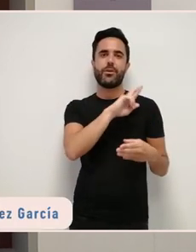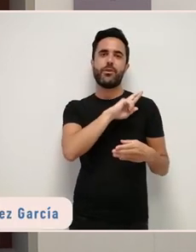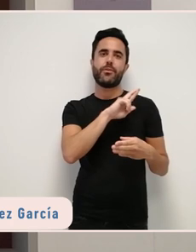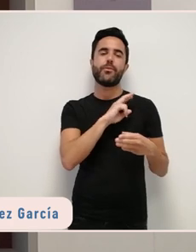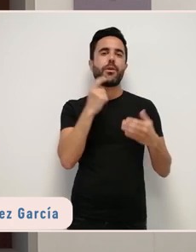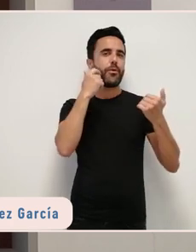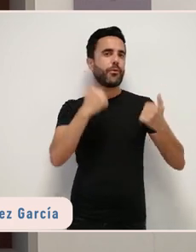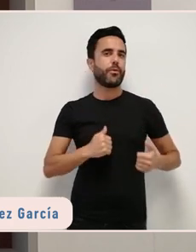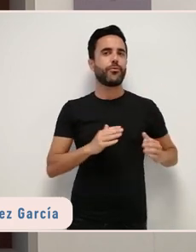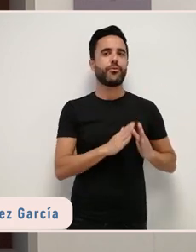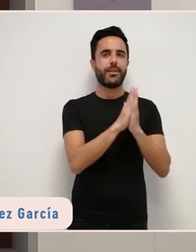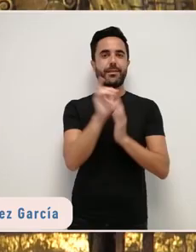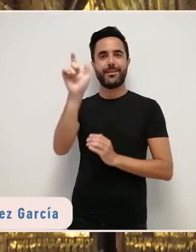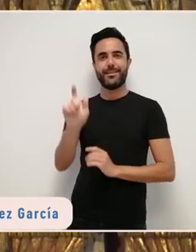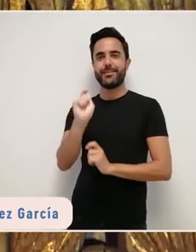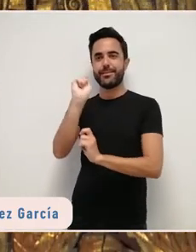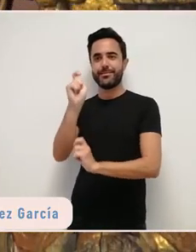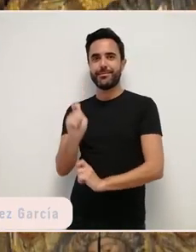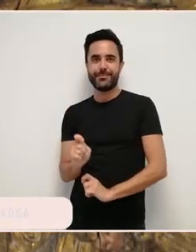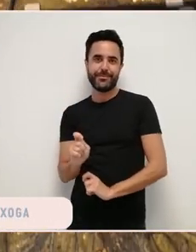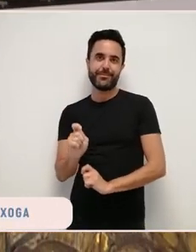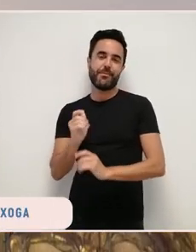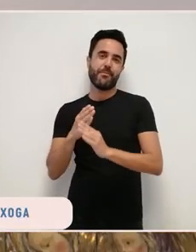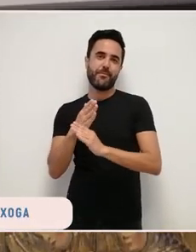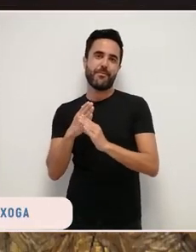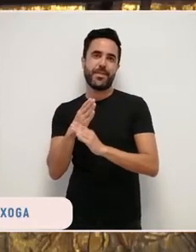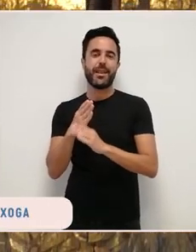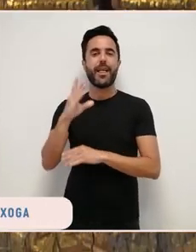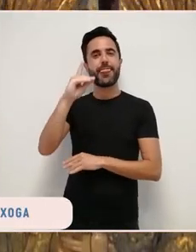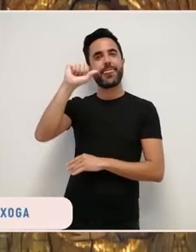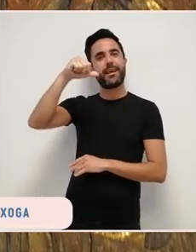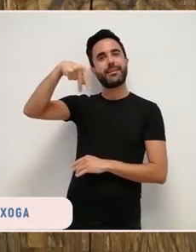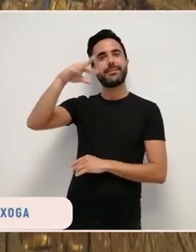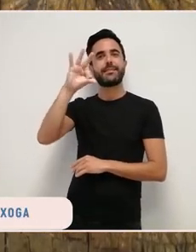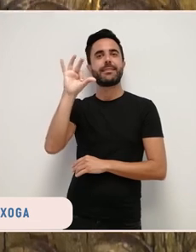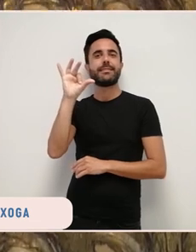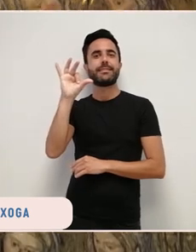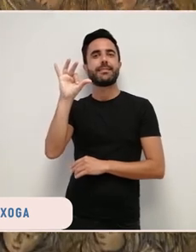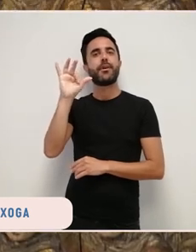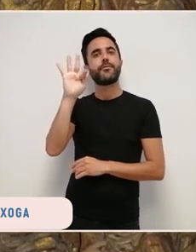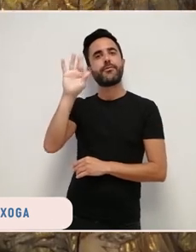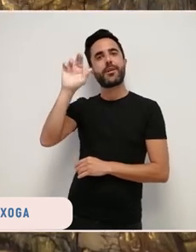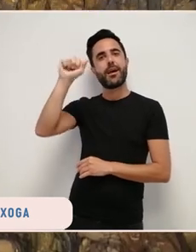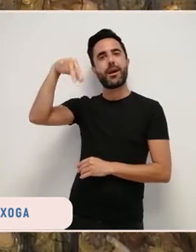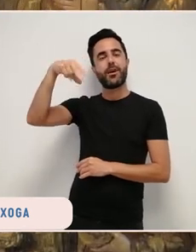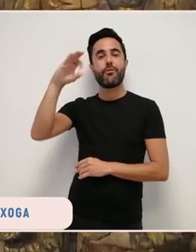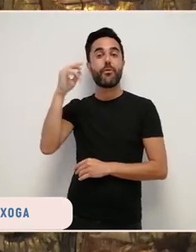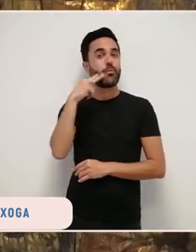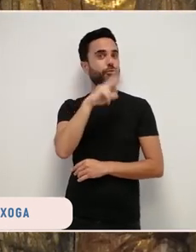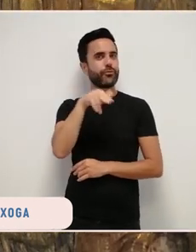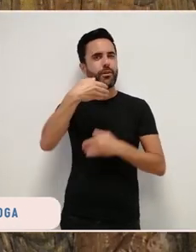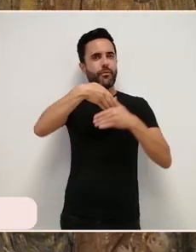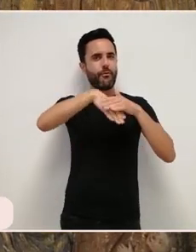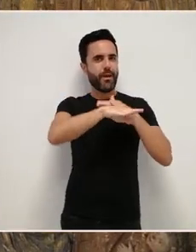ao entallador Francisco Lantas Franco E do que no Museo de Pontevedra, ademais de conservar estes relevos Conservamos no arquivo